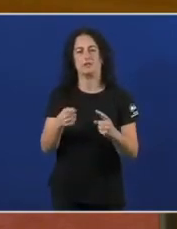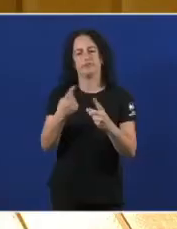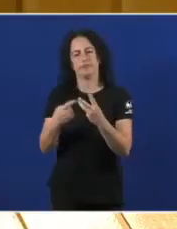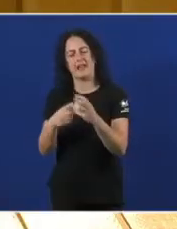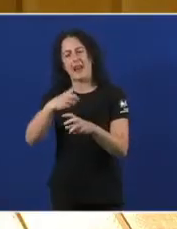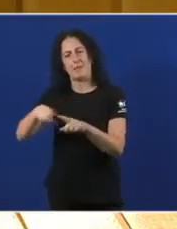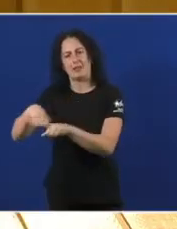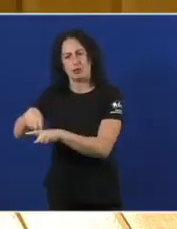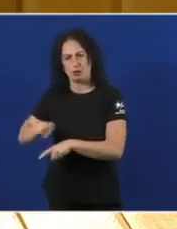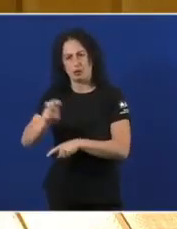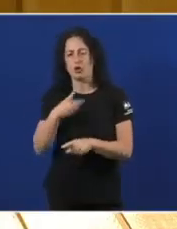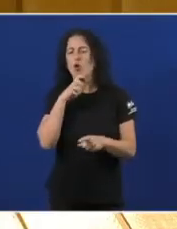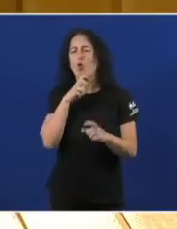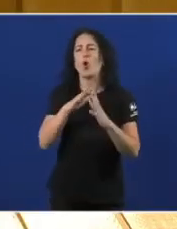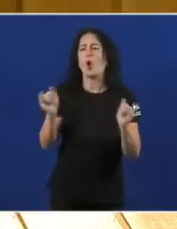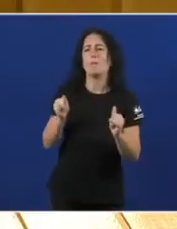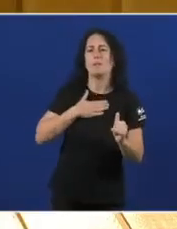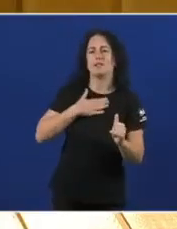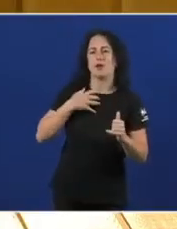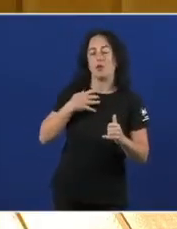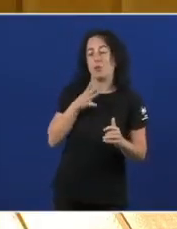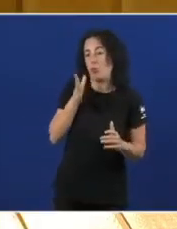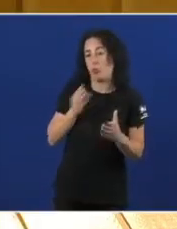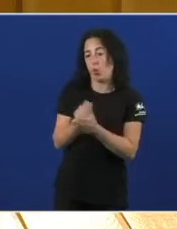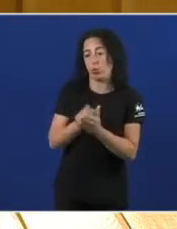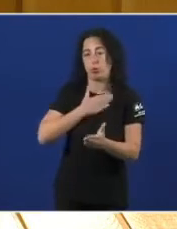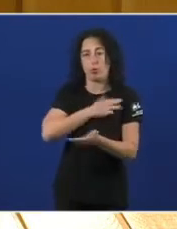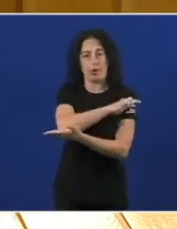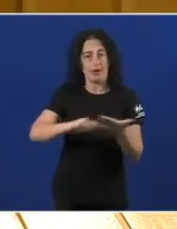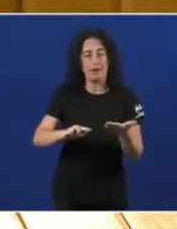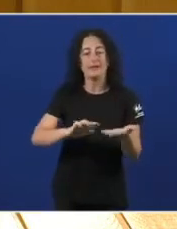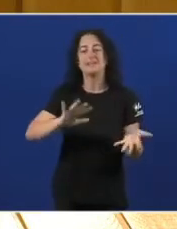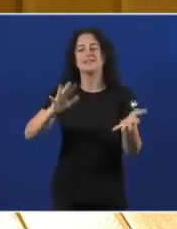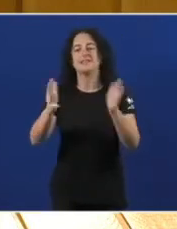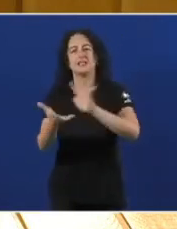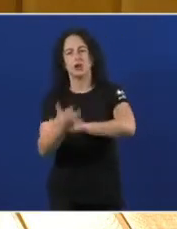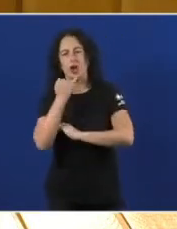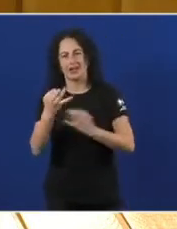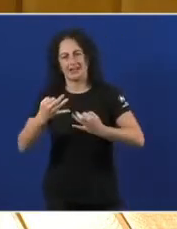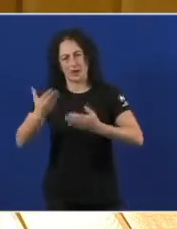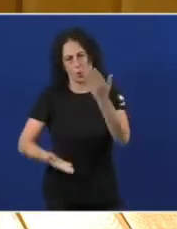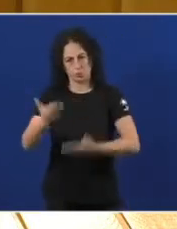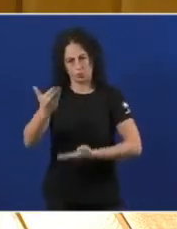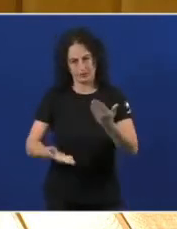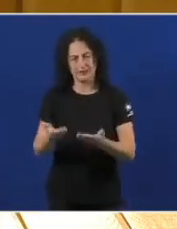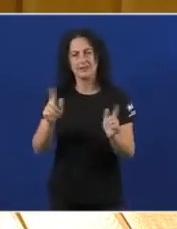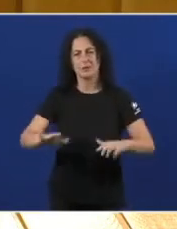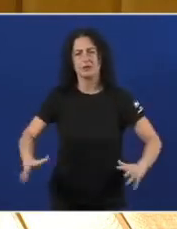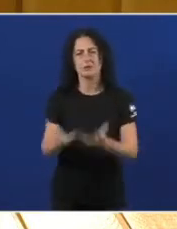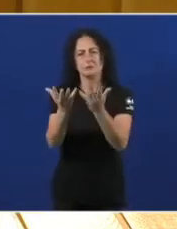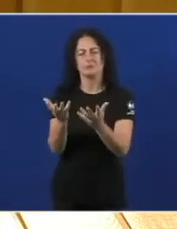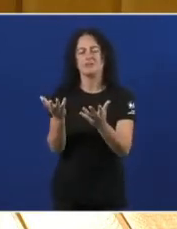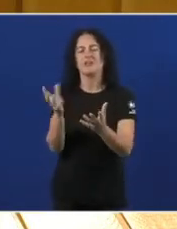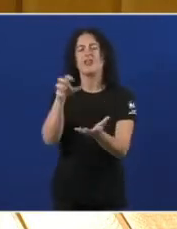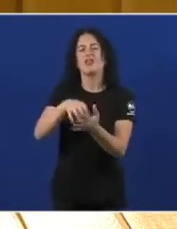Como compensar a Galiza Pola súa función productora Unha transición energética Xusta Impulsa un centro De almacenamento